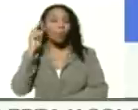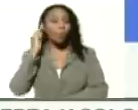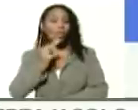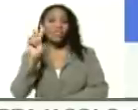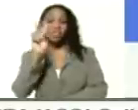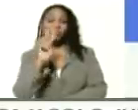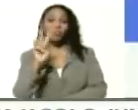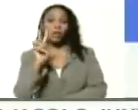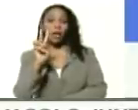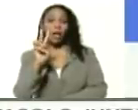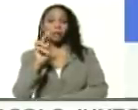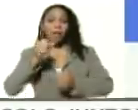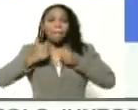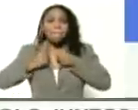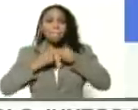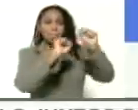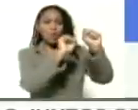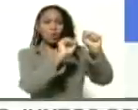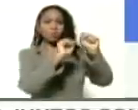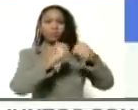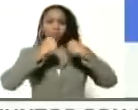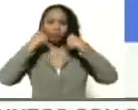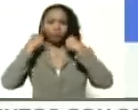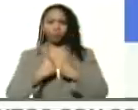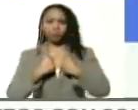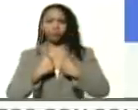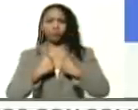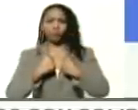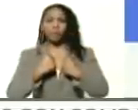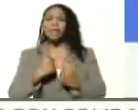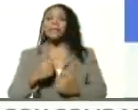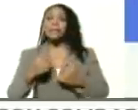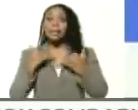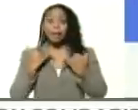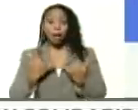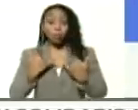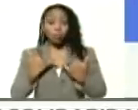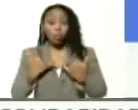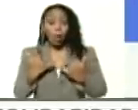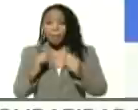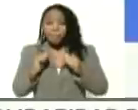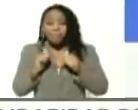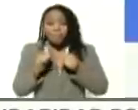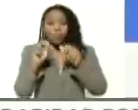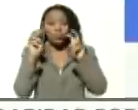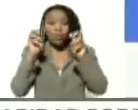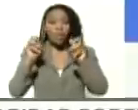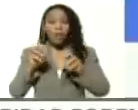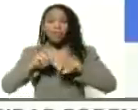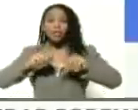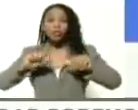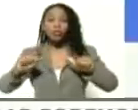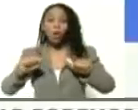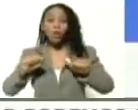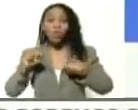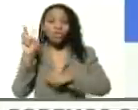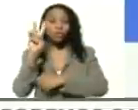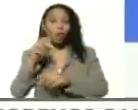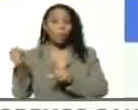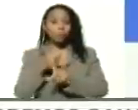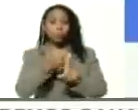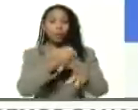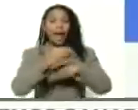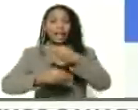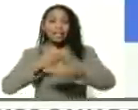repudia enérgicamente la reciente agresión en territorio venezolano perpetrada